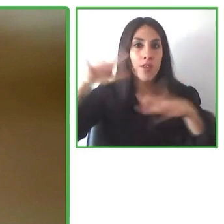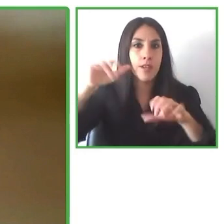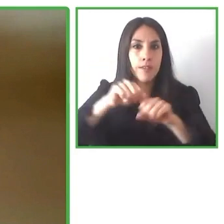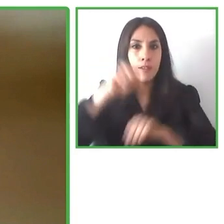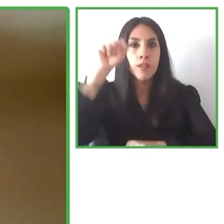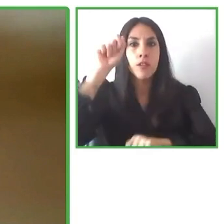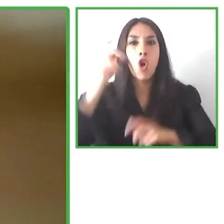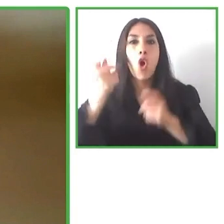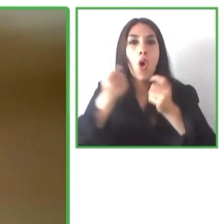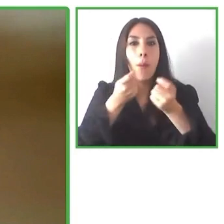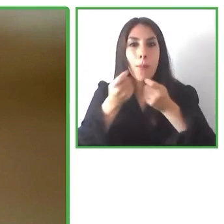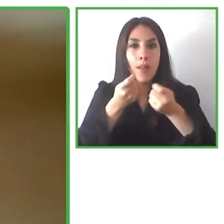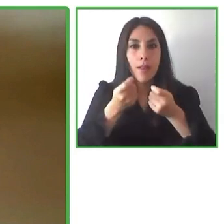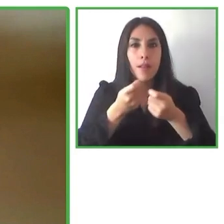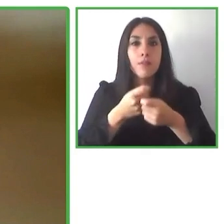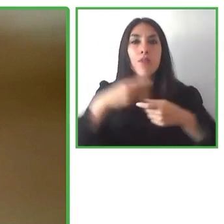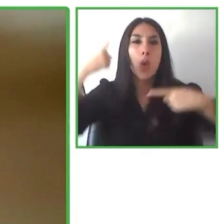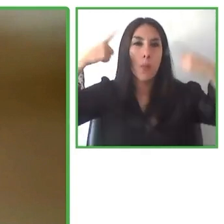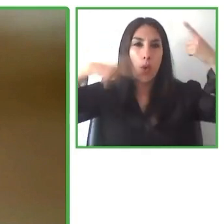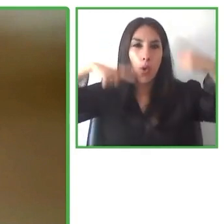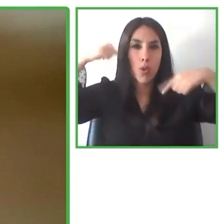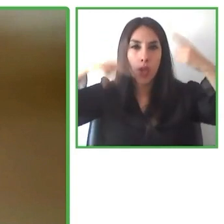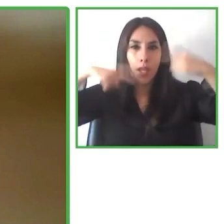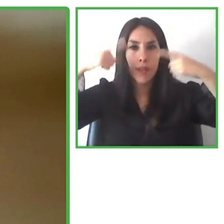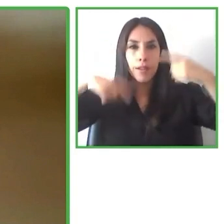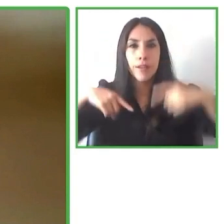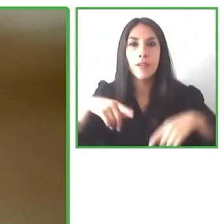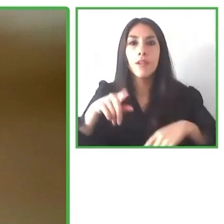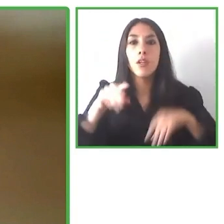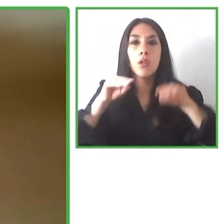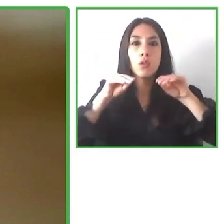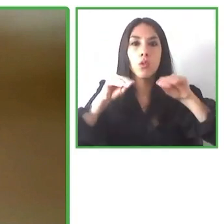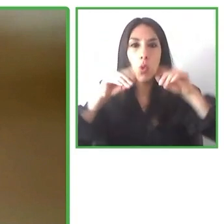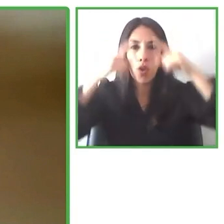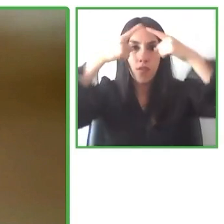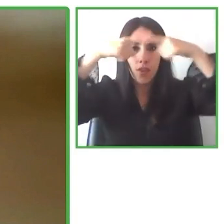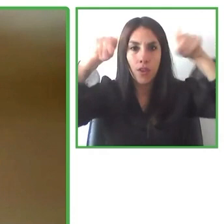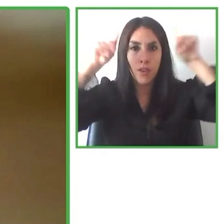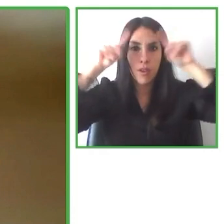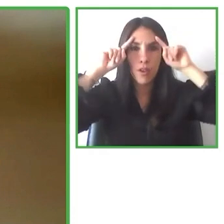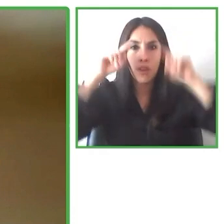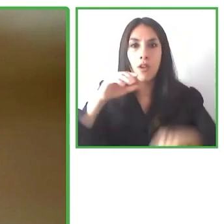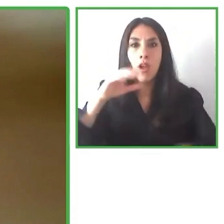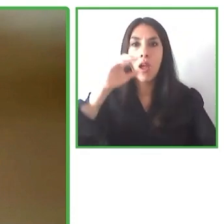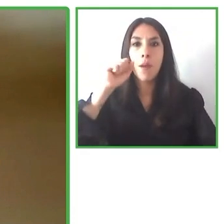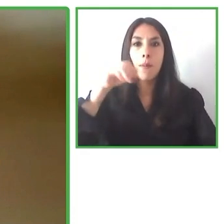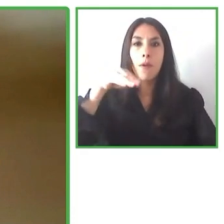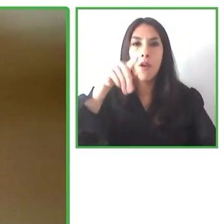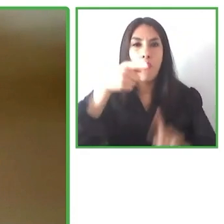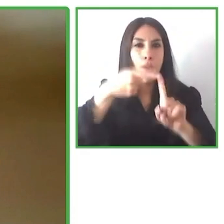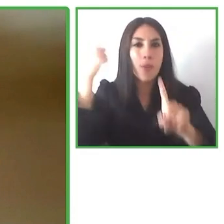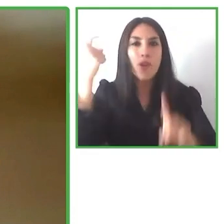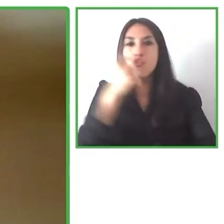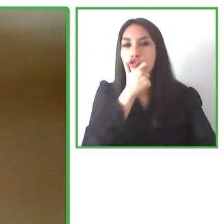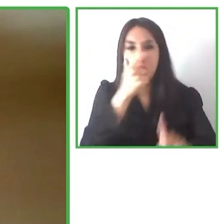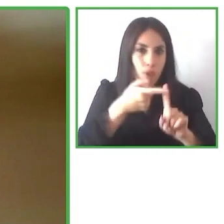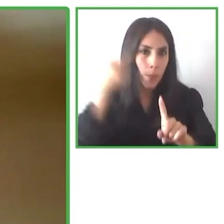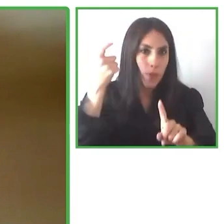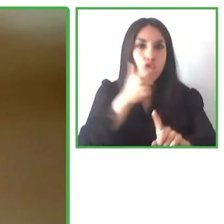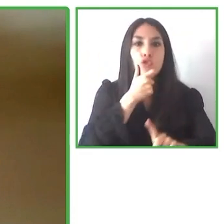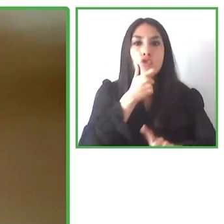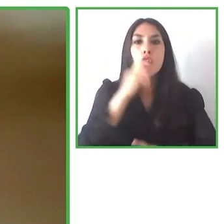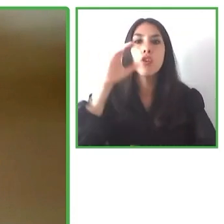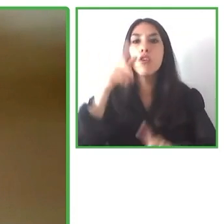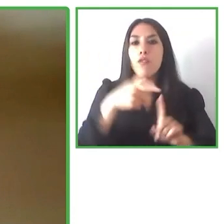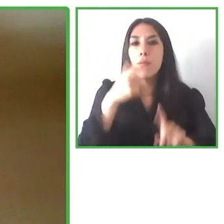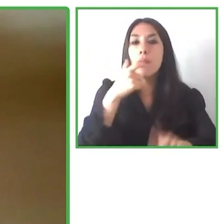máster en Salud Pública por la Universidad de Cambridge, doctora en Salud Pública por la Universidad de Chile, ex directora Senda y